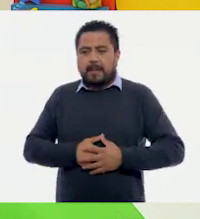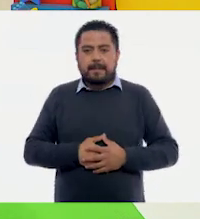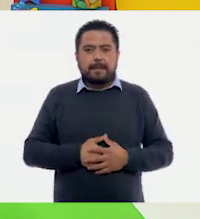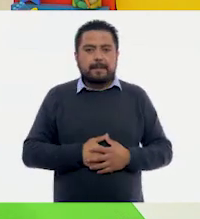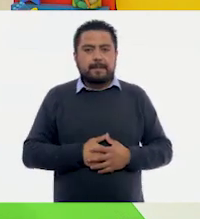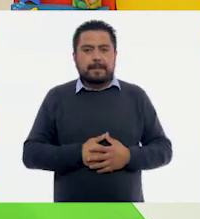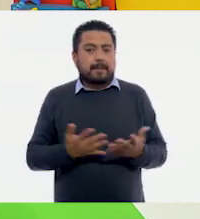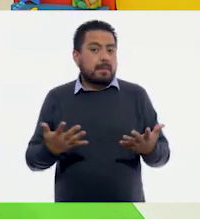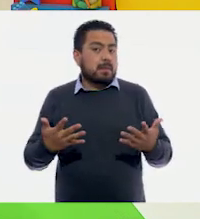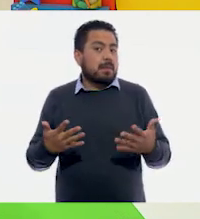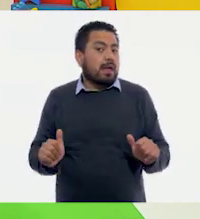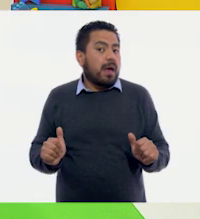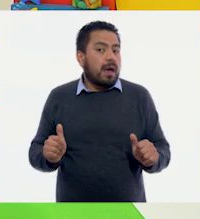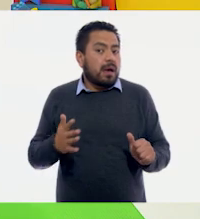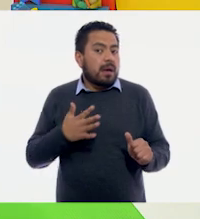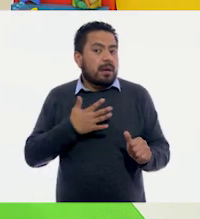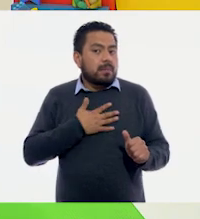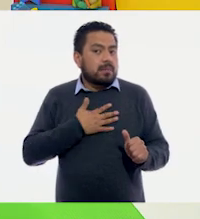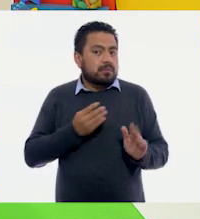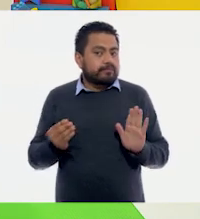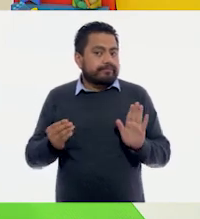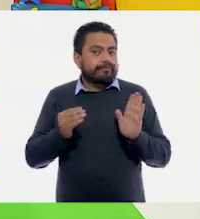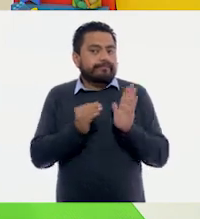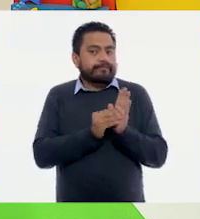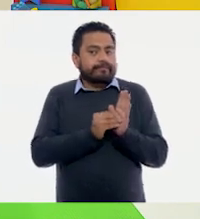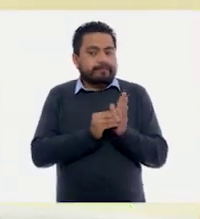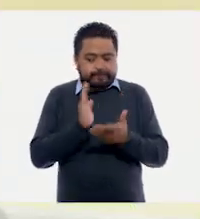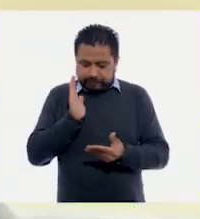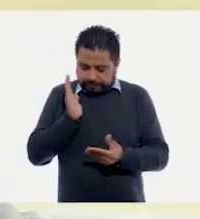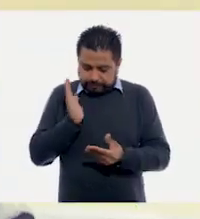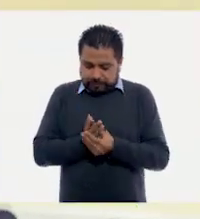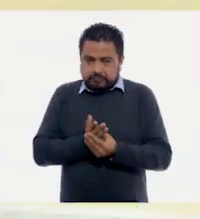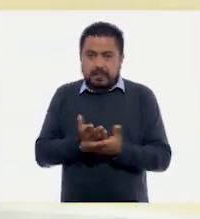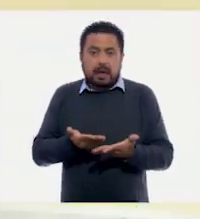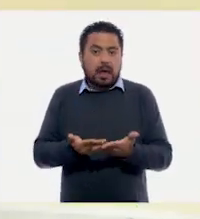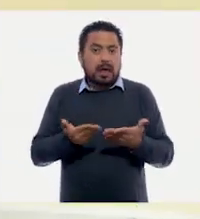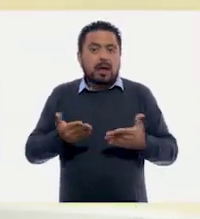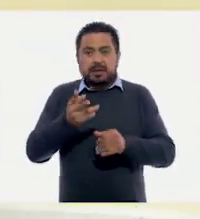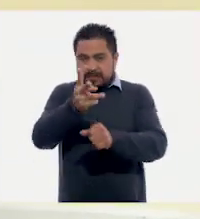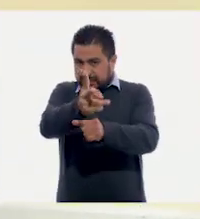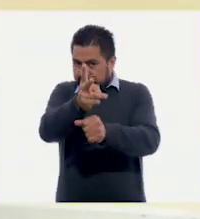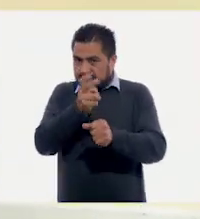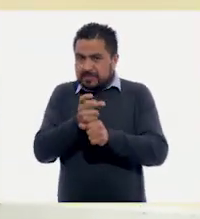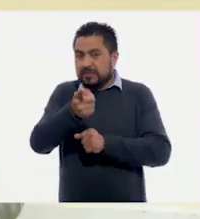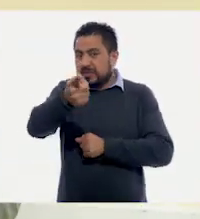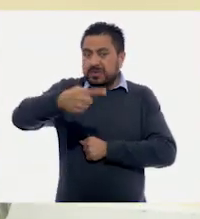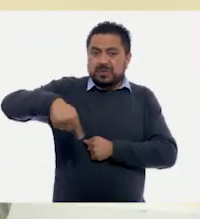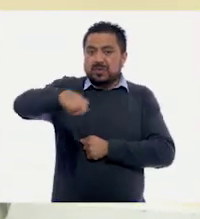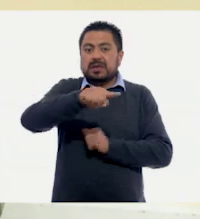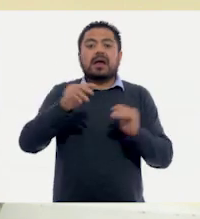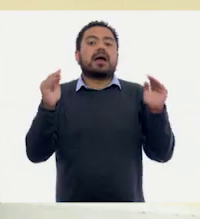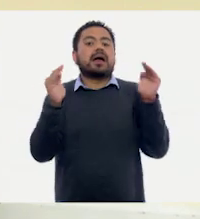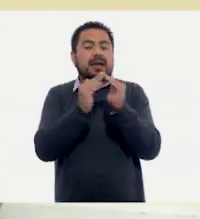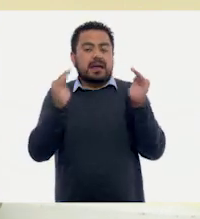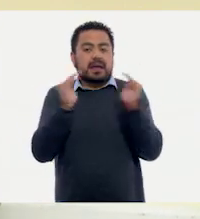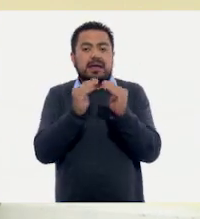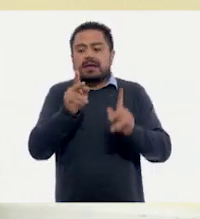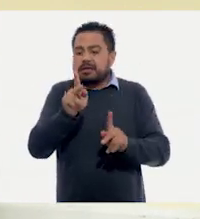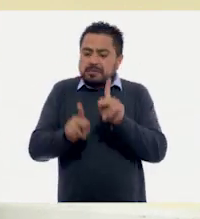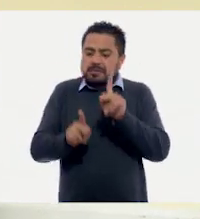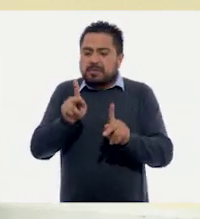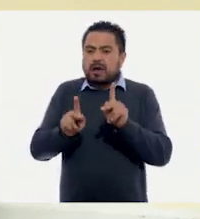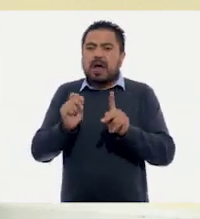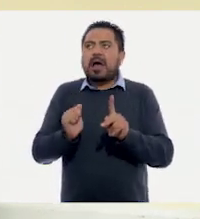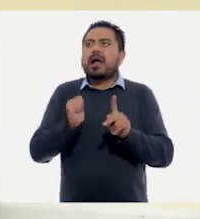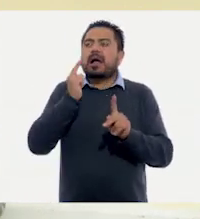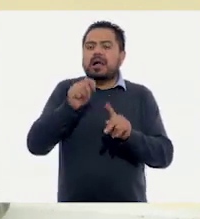Y ya está en nuestro fichero. Muy bien. Ahora los invitamos a que ustedes en casa platiquen con